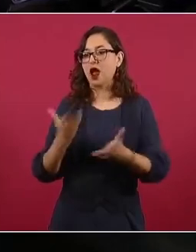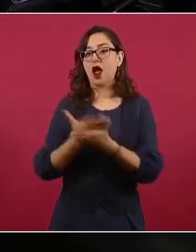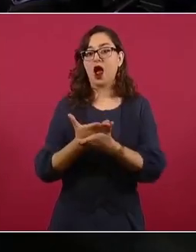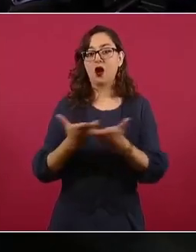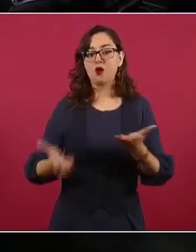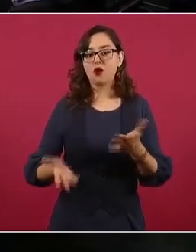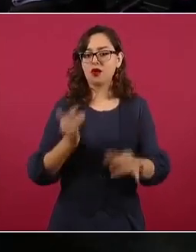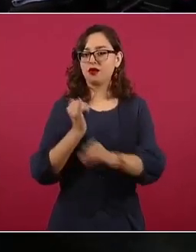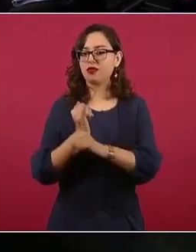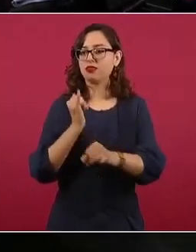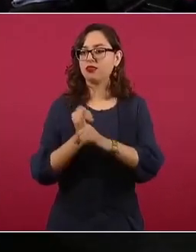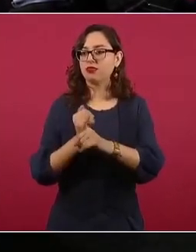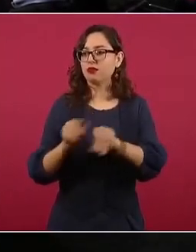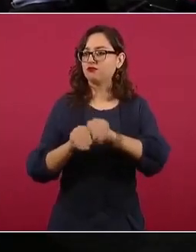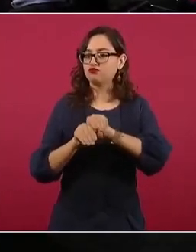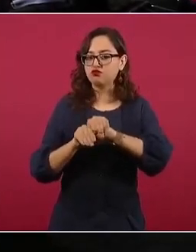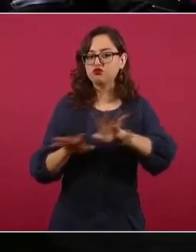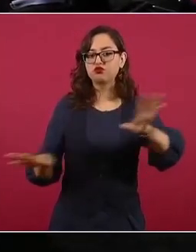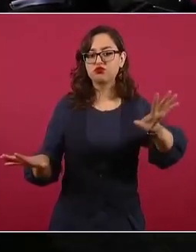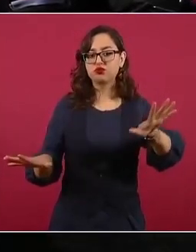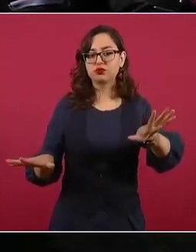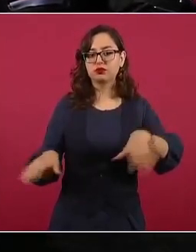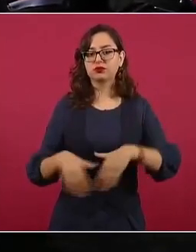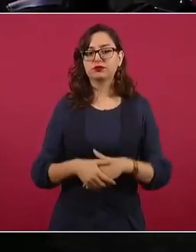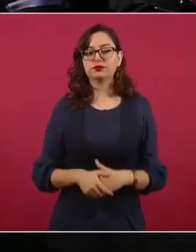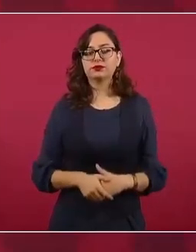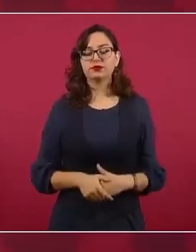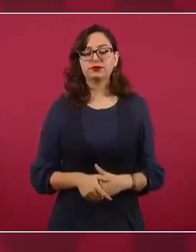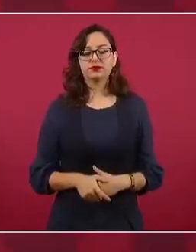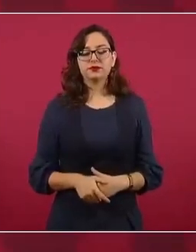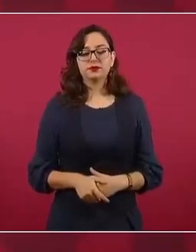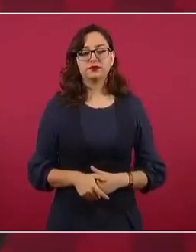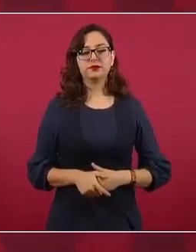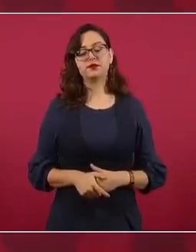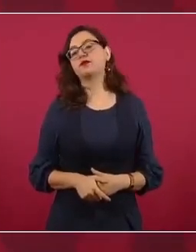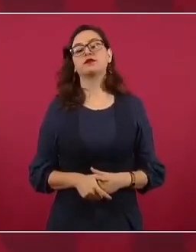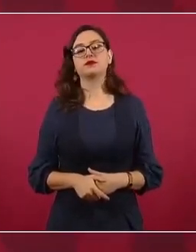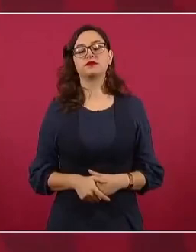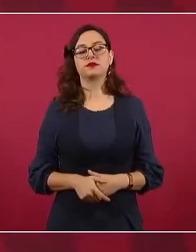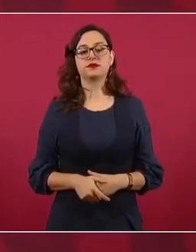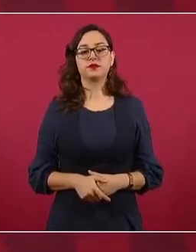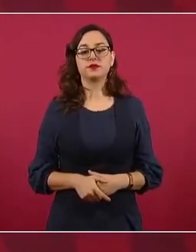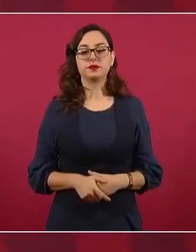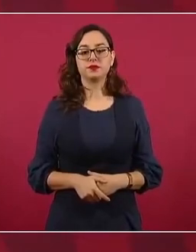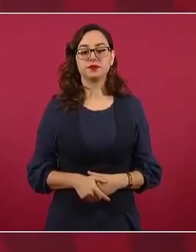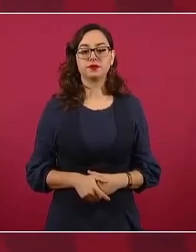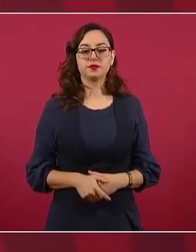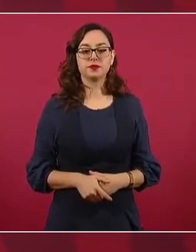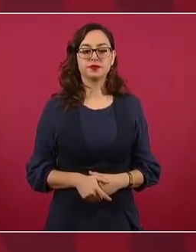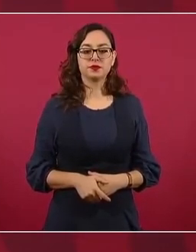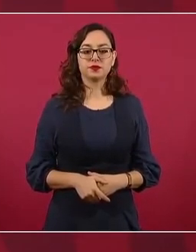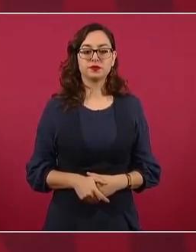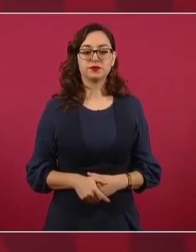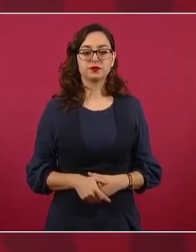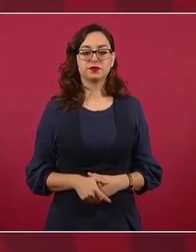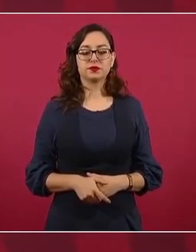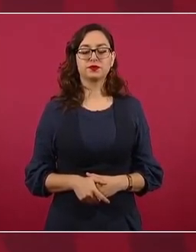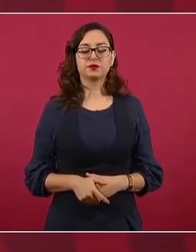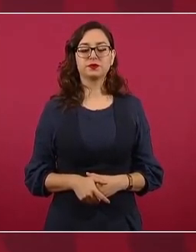que tienen energía eléctrica por la Comisión Federal de Electricidad,